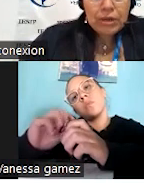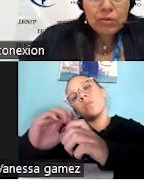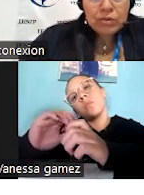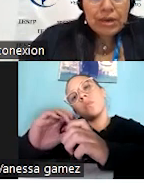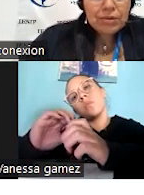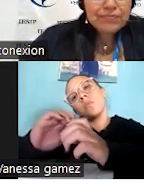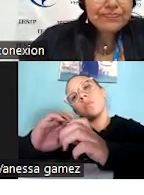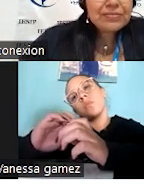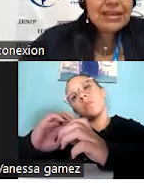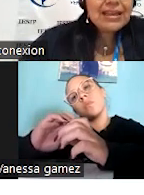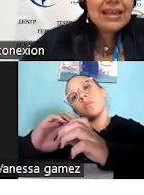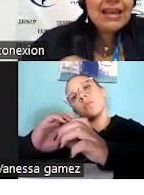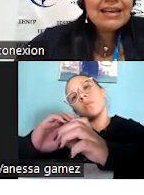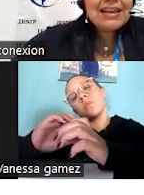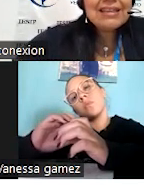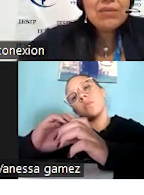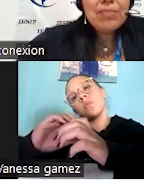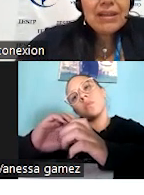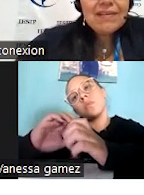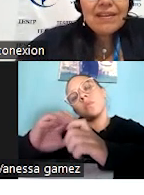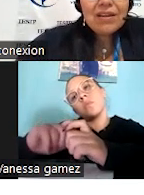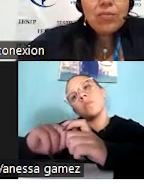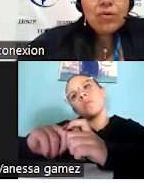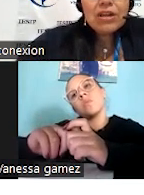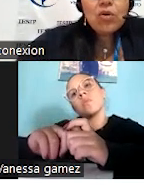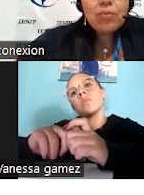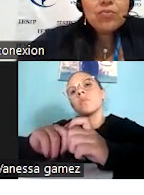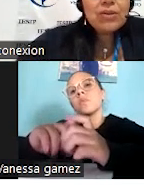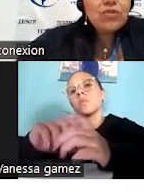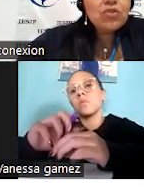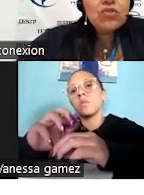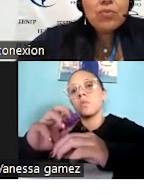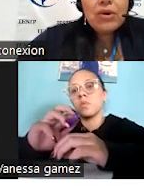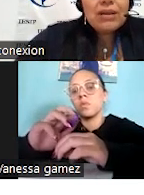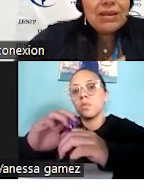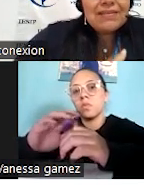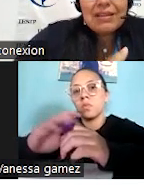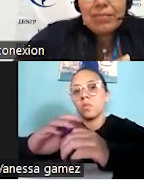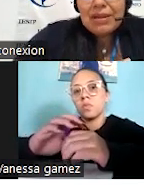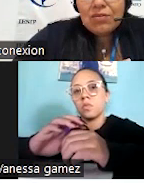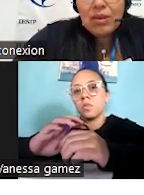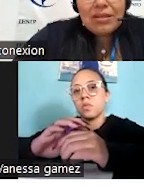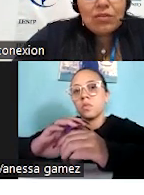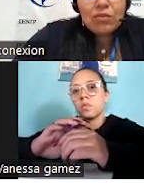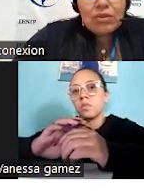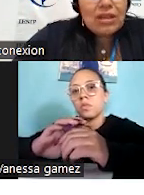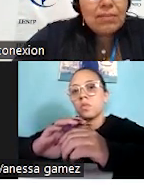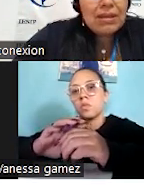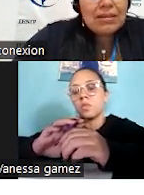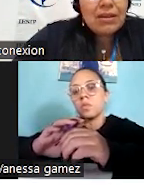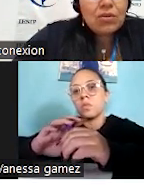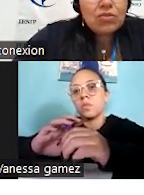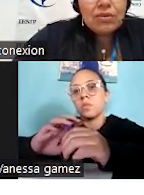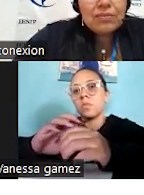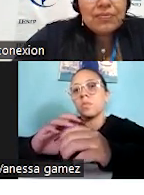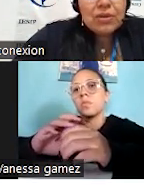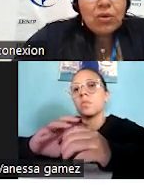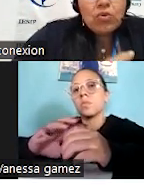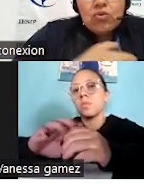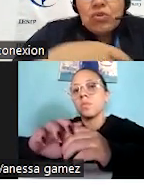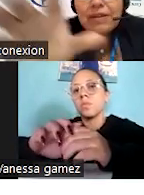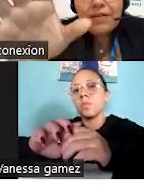O por el contrario. Y el carácter perecedero, porque los servicios no se pueden almacenar para su venta. Eso no tiene inventarios.